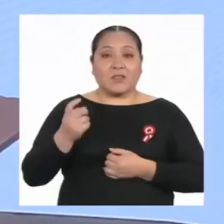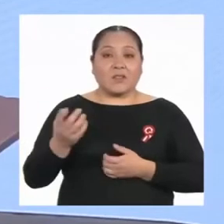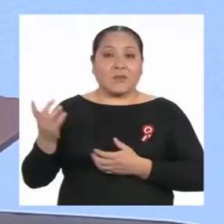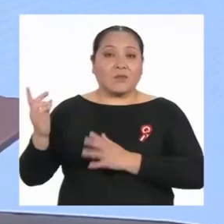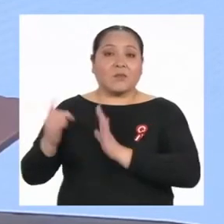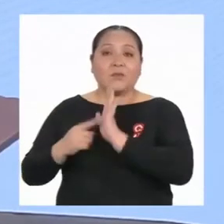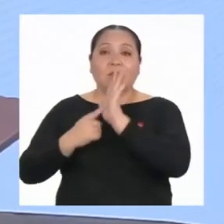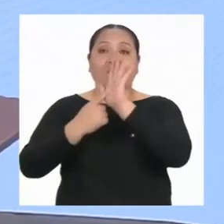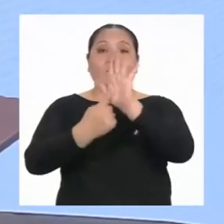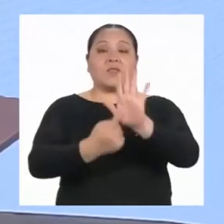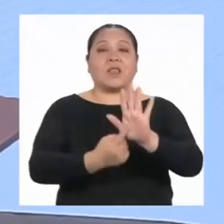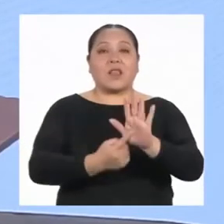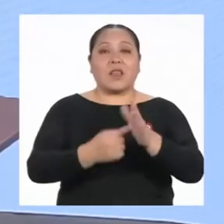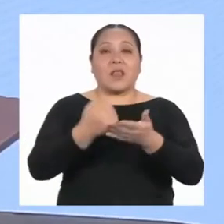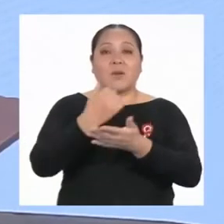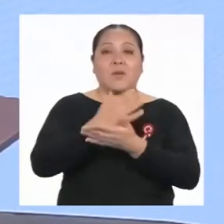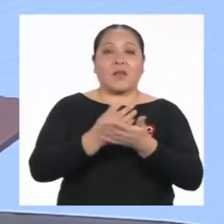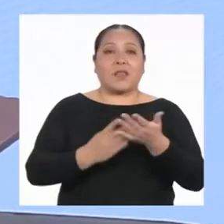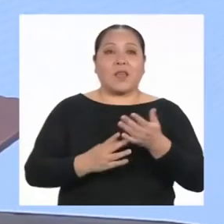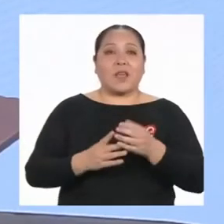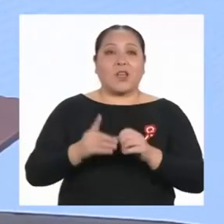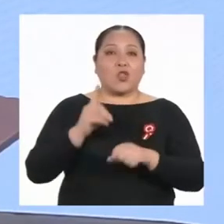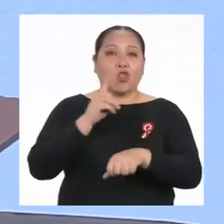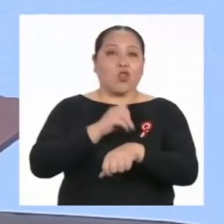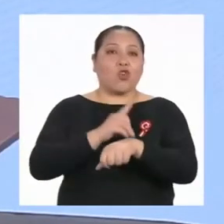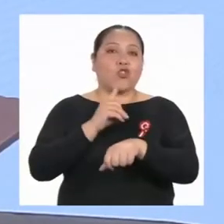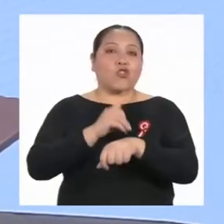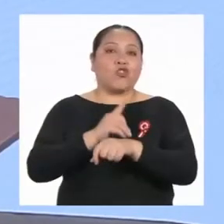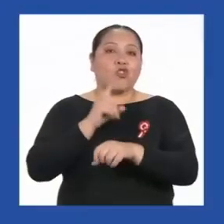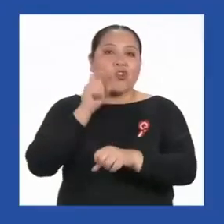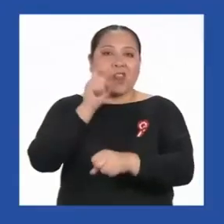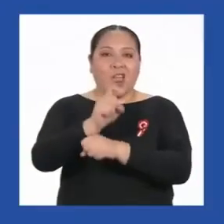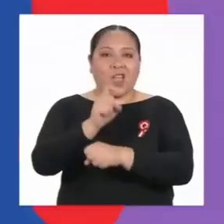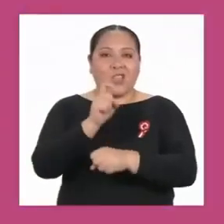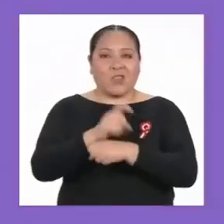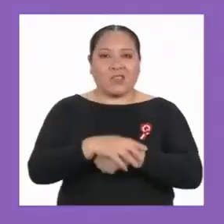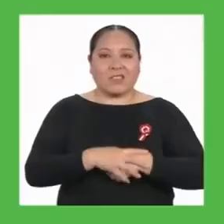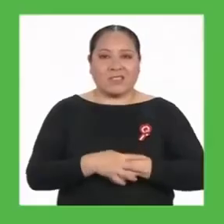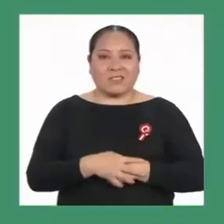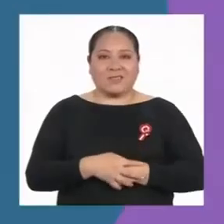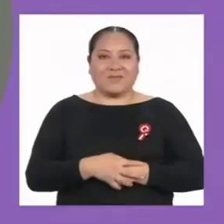nuestro segmento Doctora Educación.